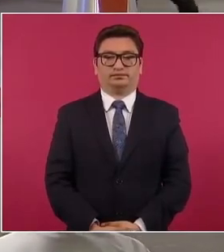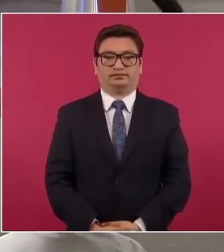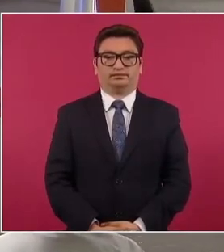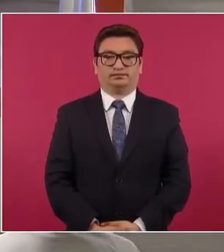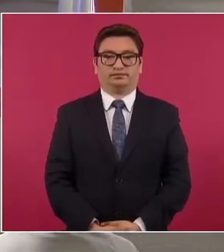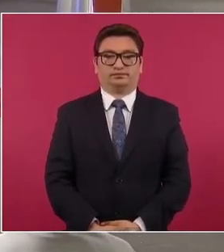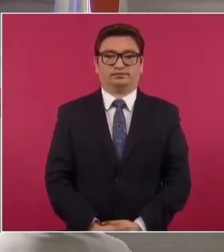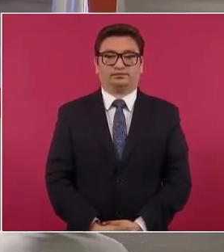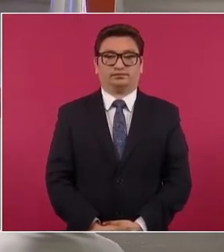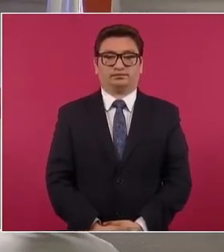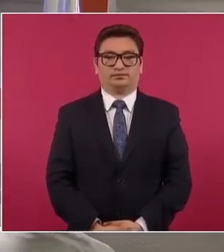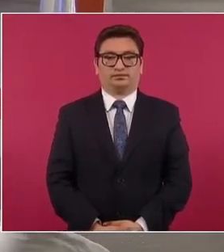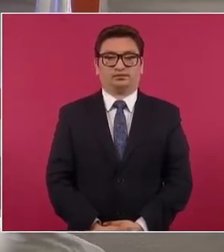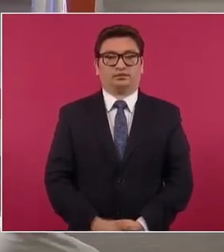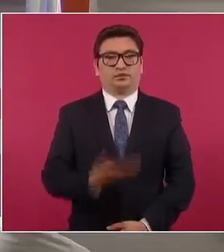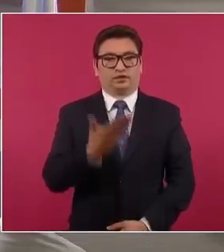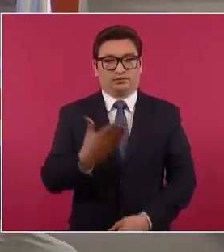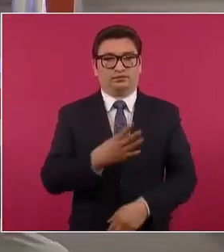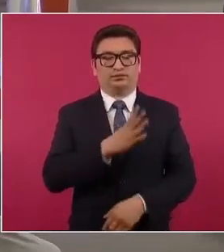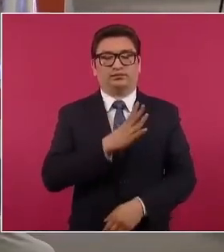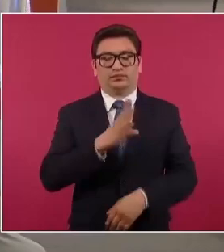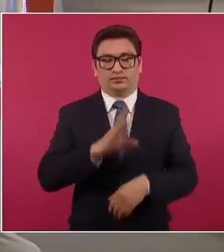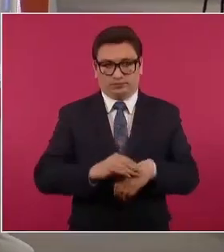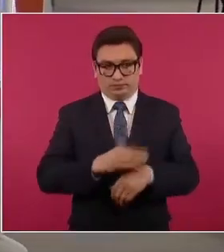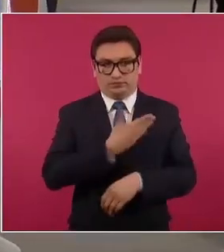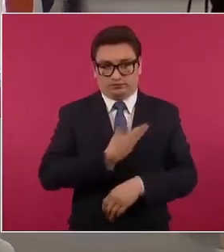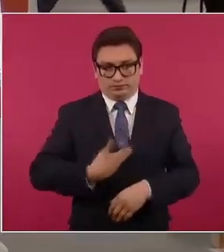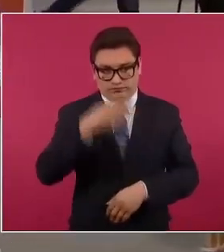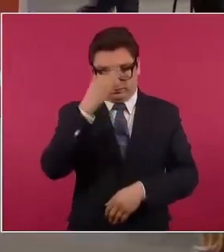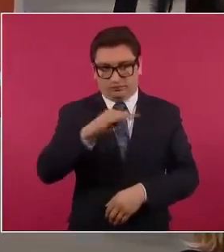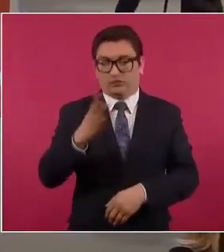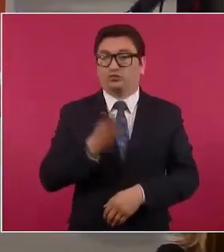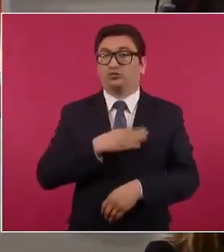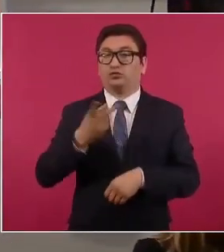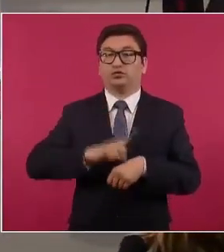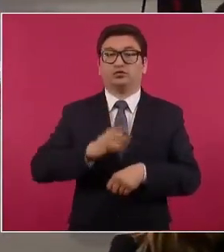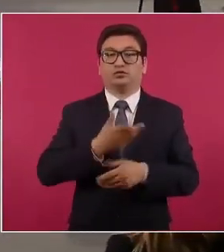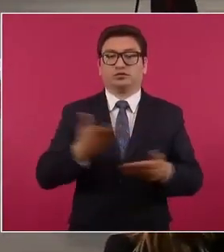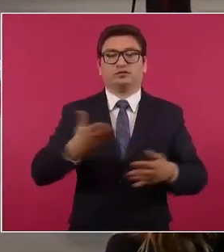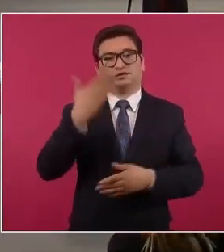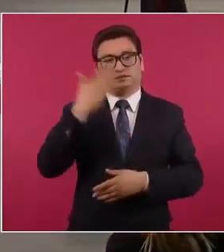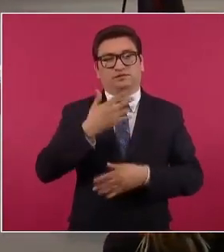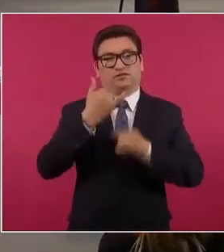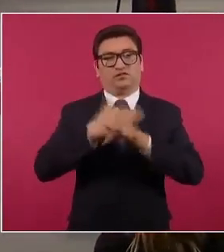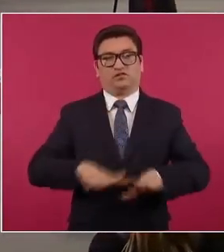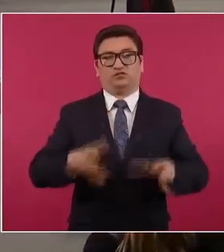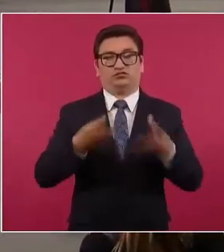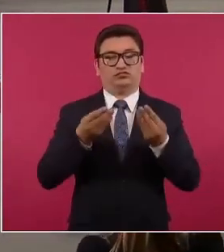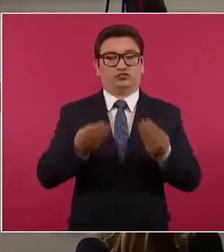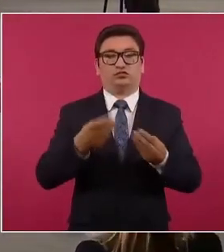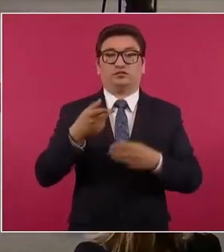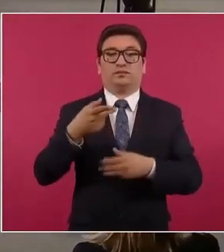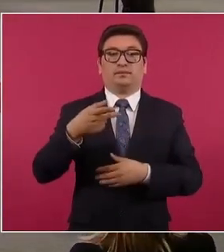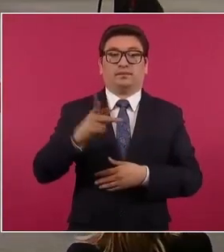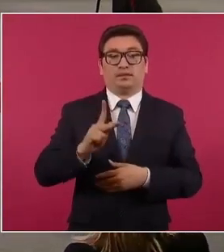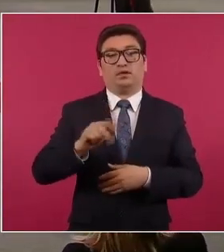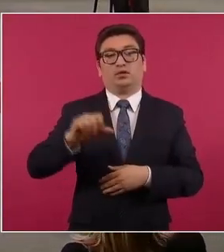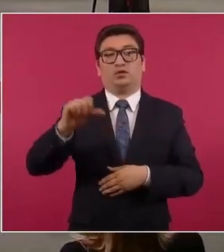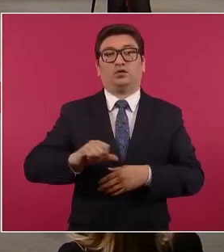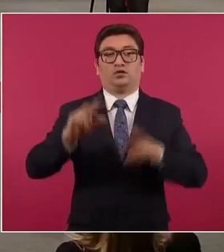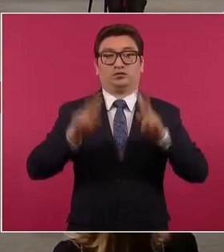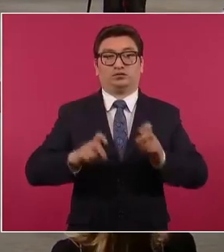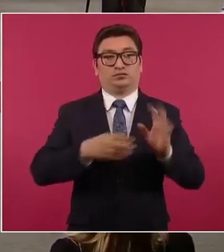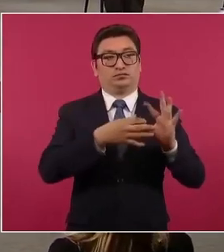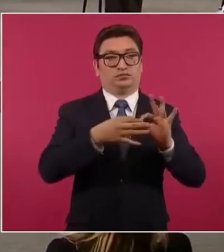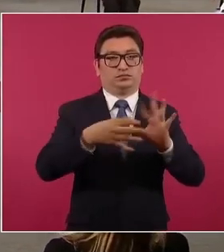Señor presidente, muy buenos días. Sé que hay mucha información, pero el tema que vamos a